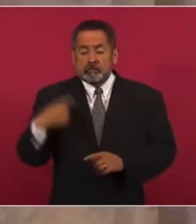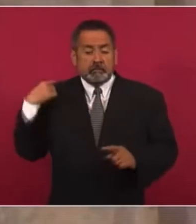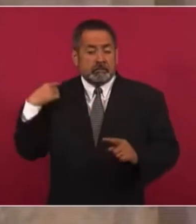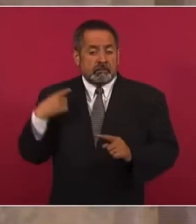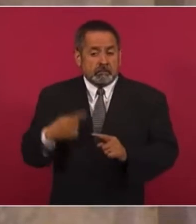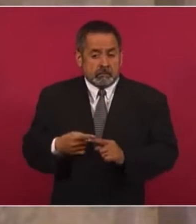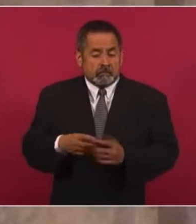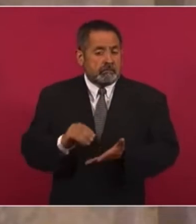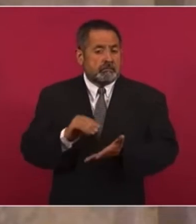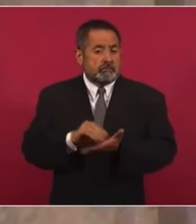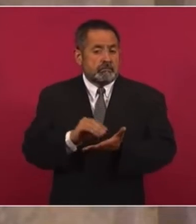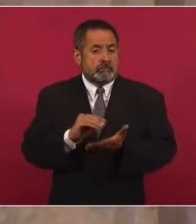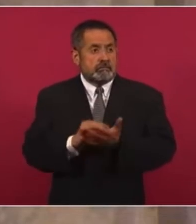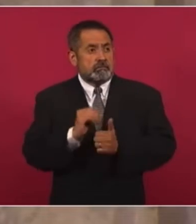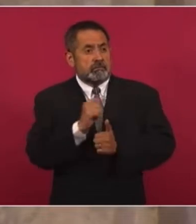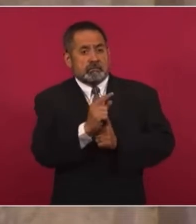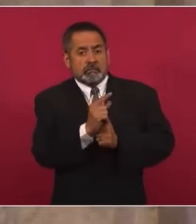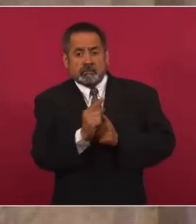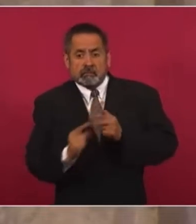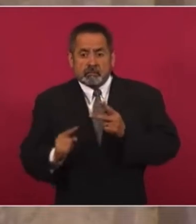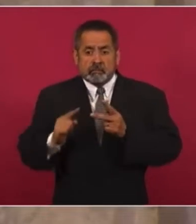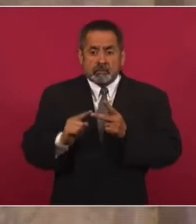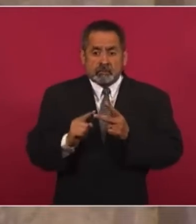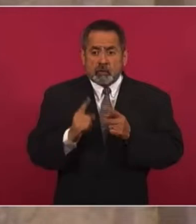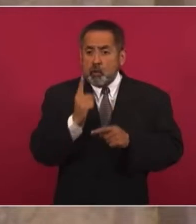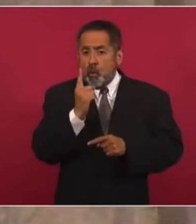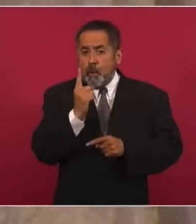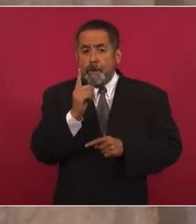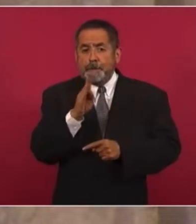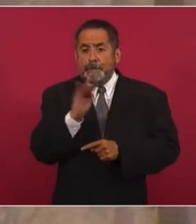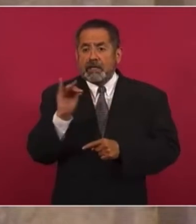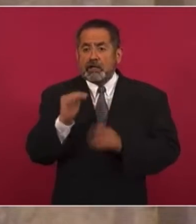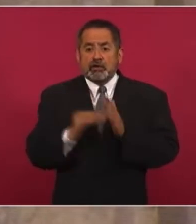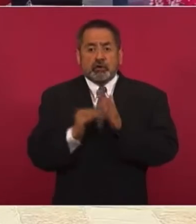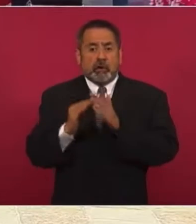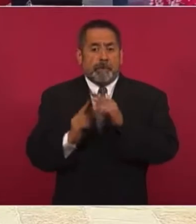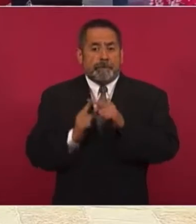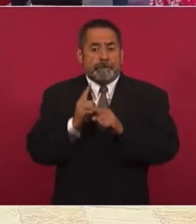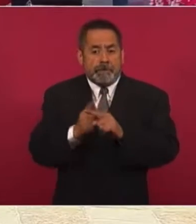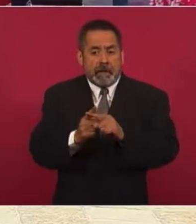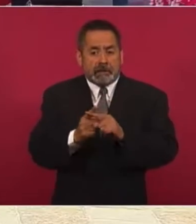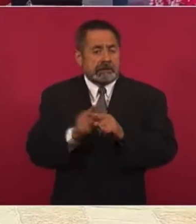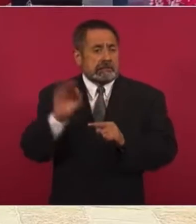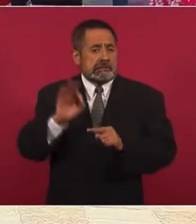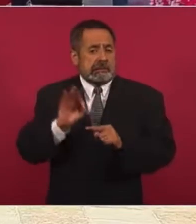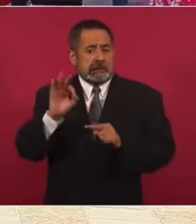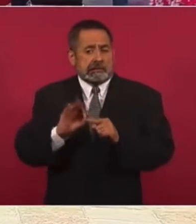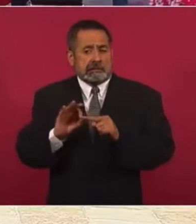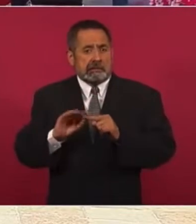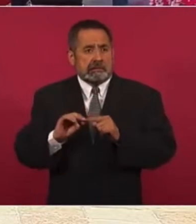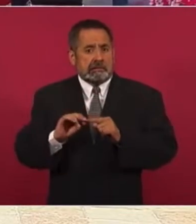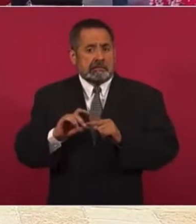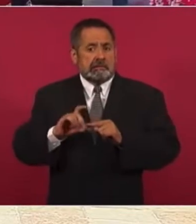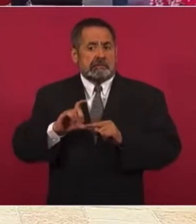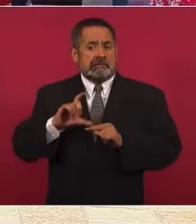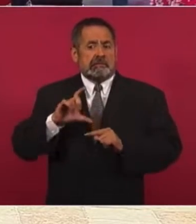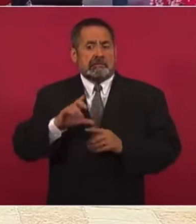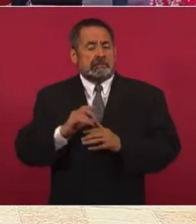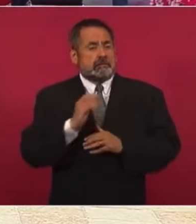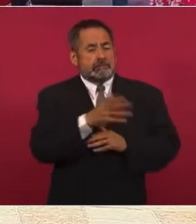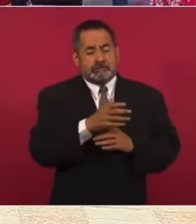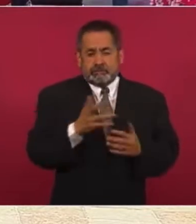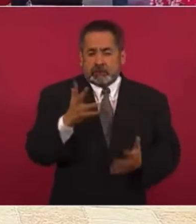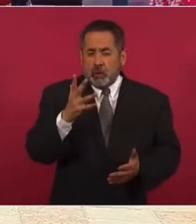la fecha, otro billón en intereses, porque hay que destinar 40,